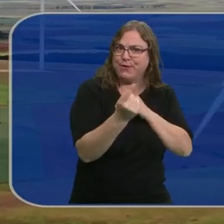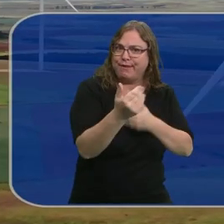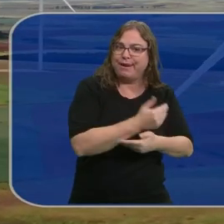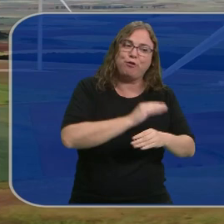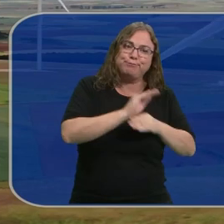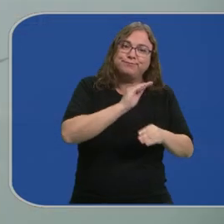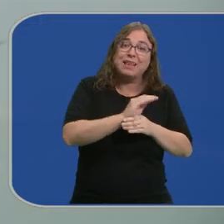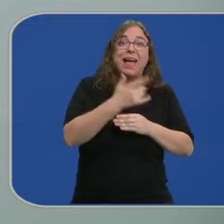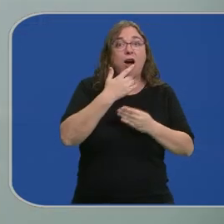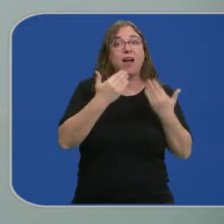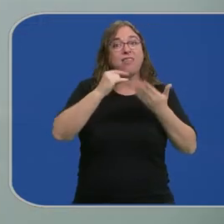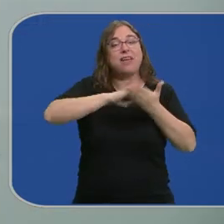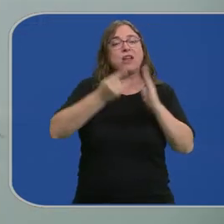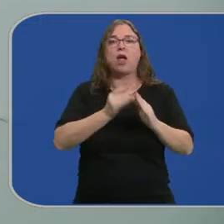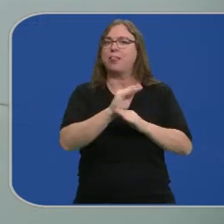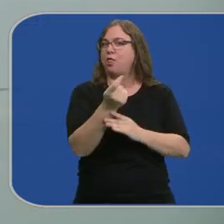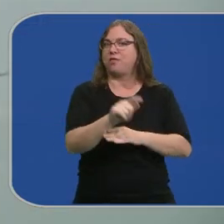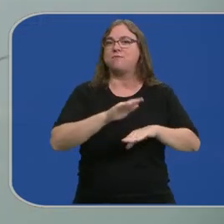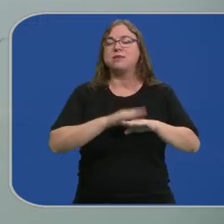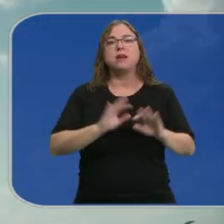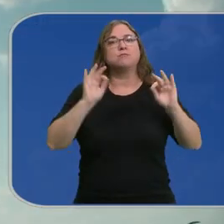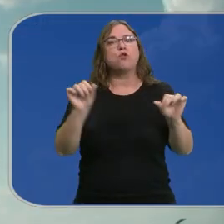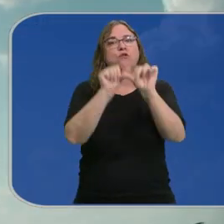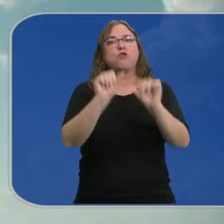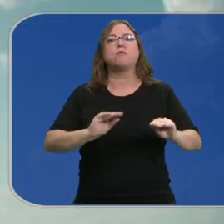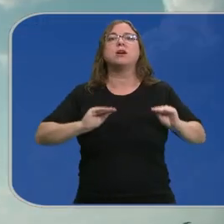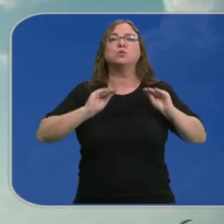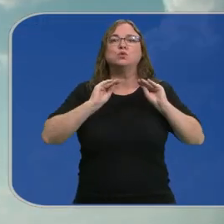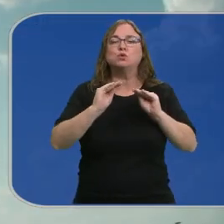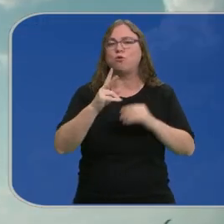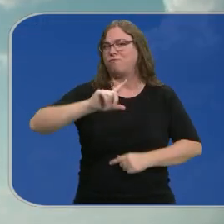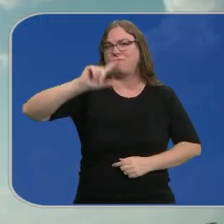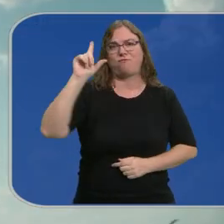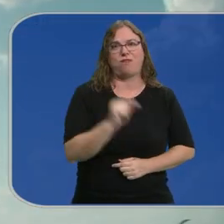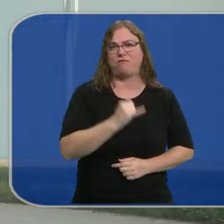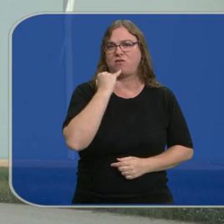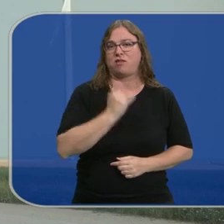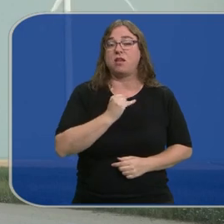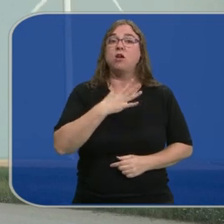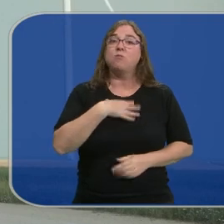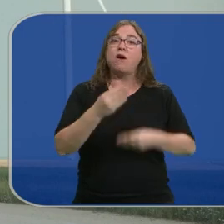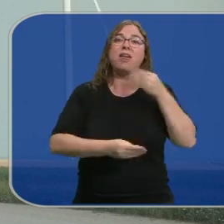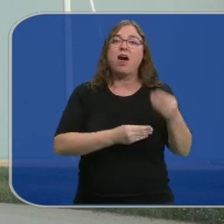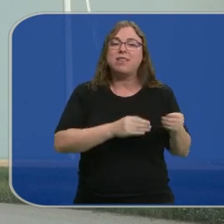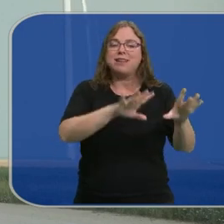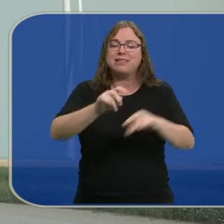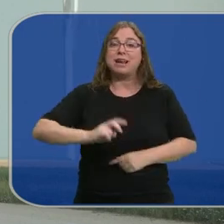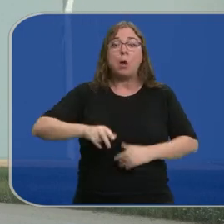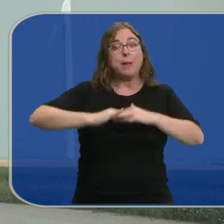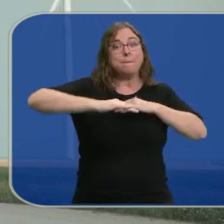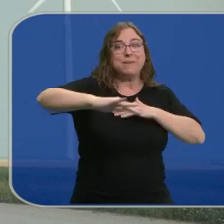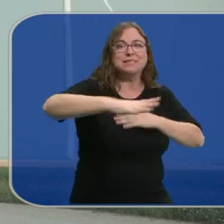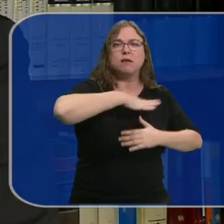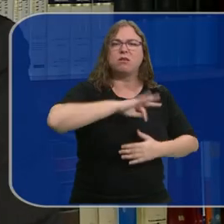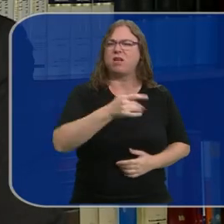con la mejora de la tecnología, no necesitan esas ayudas ya que son la forma de producción eléctrica más barata, capaz de operar en más terreno, también en la